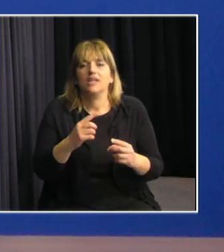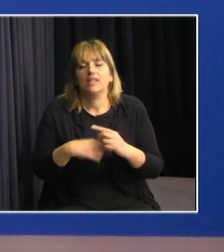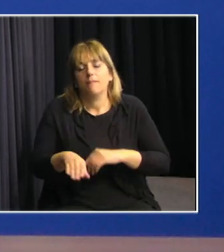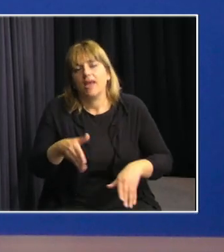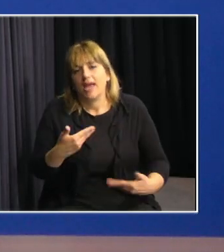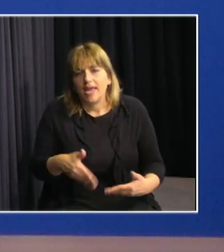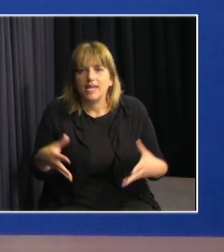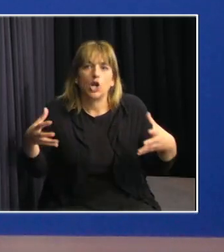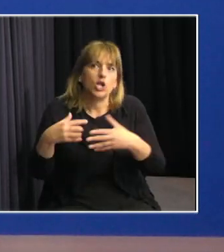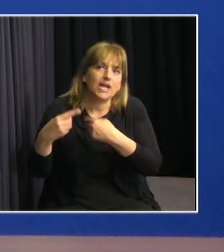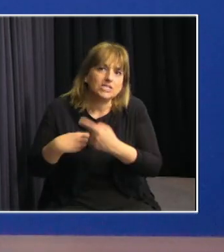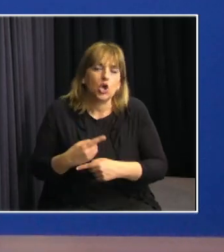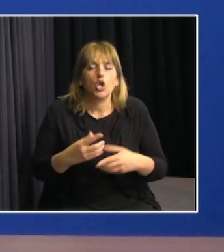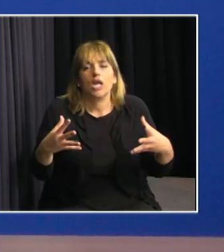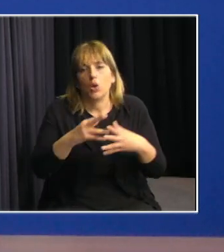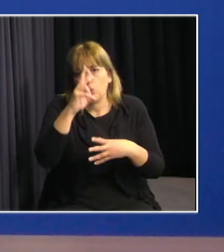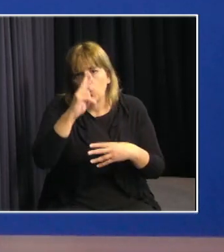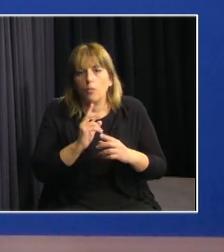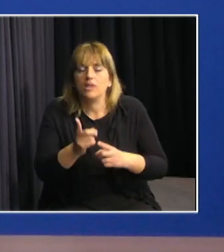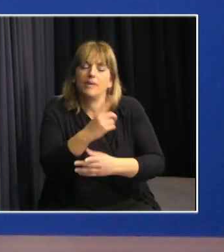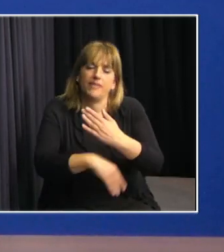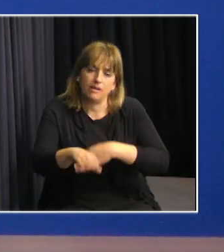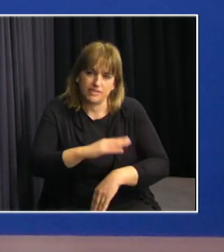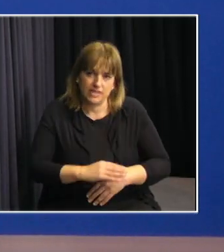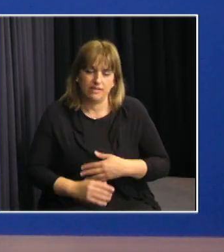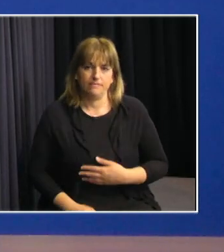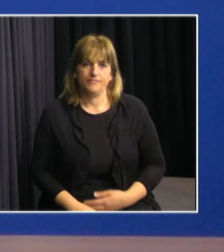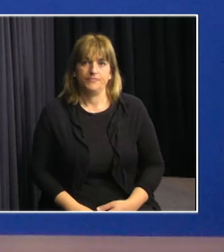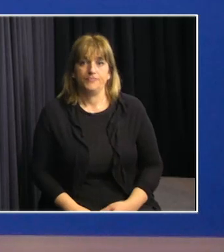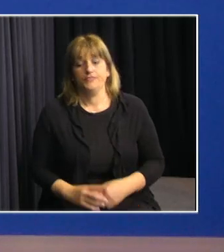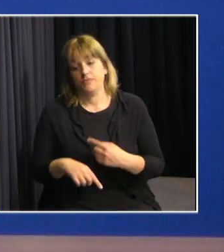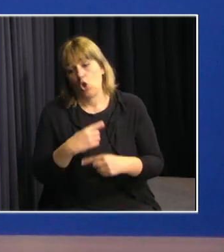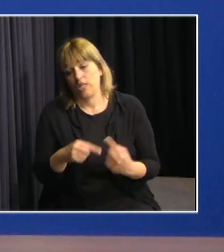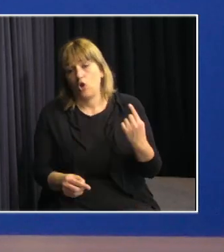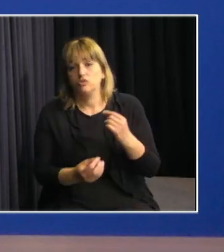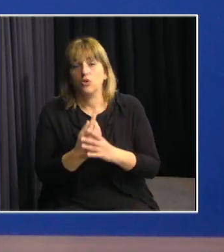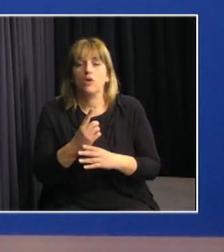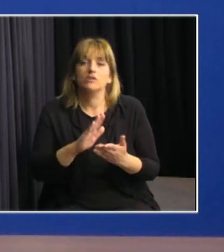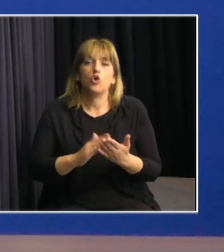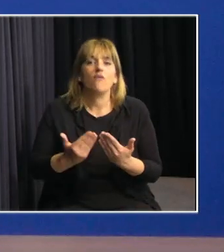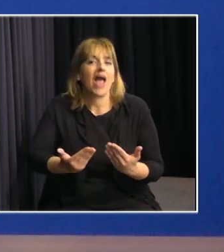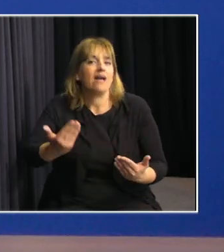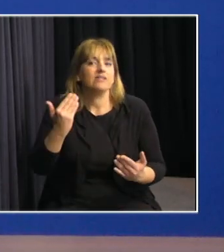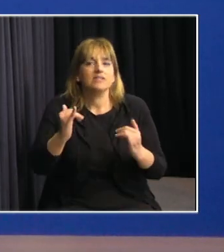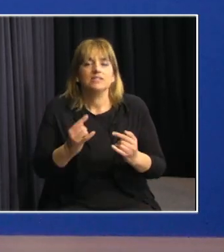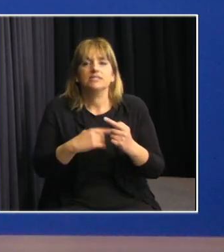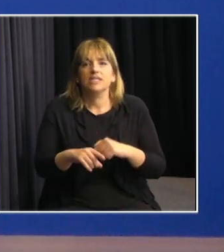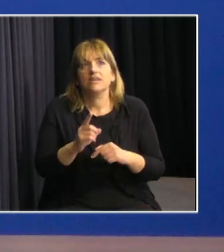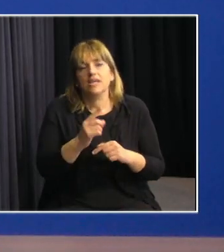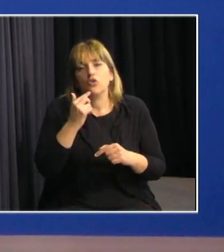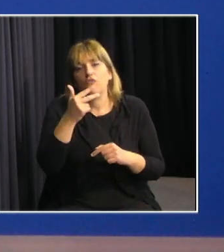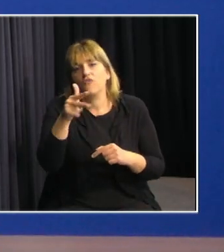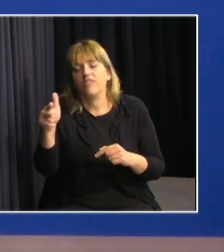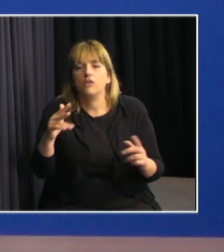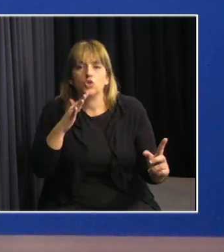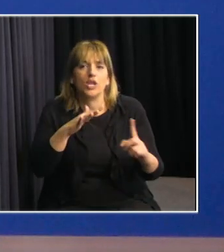género, generaciones, etnia y discapacidades. La otra novedad en relación a los antecedentes es que estas piezas son